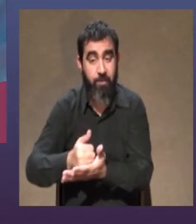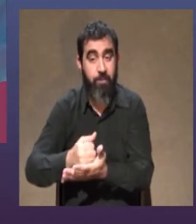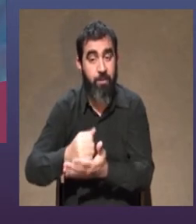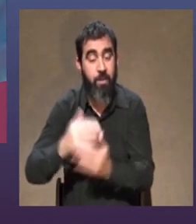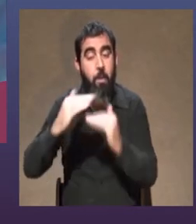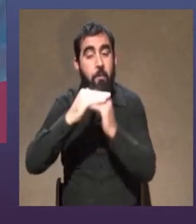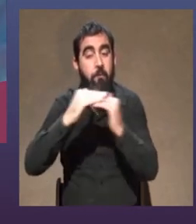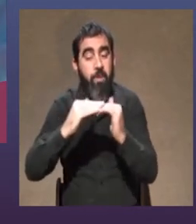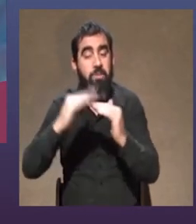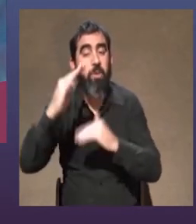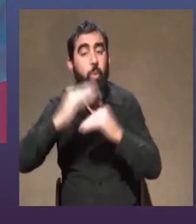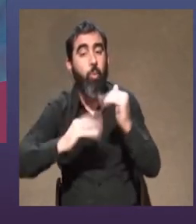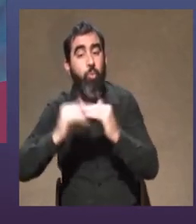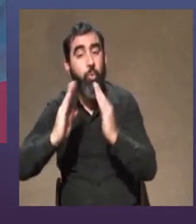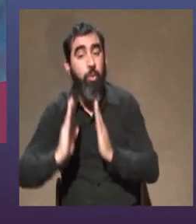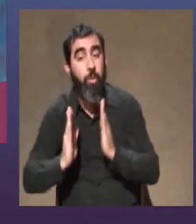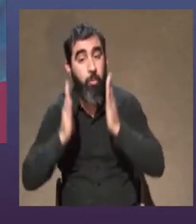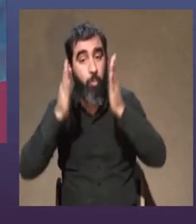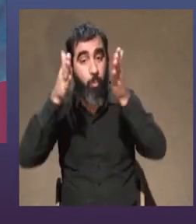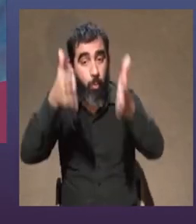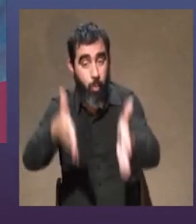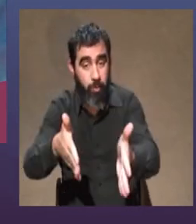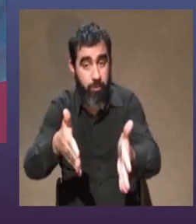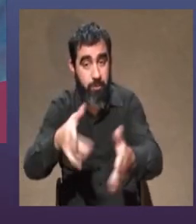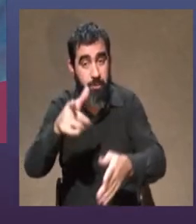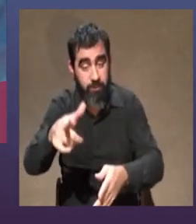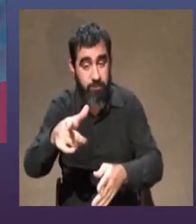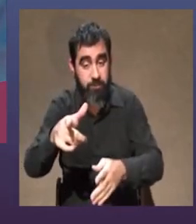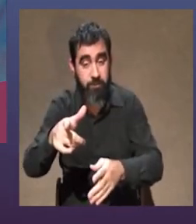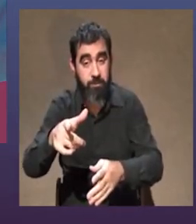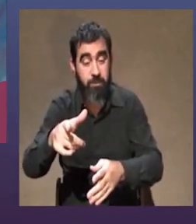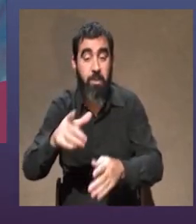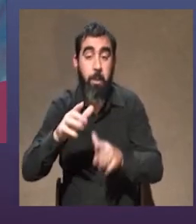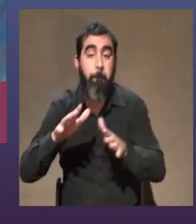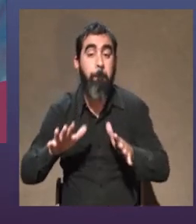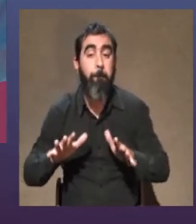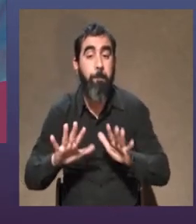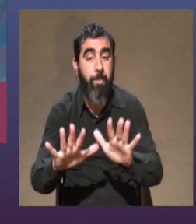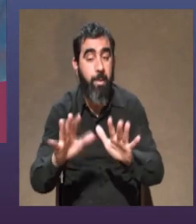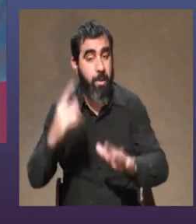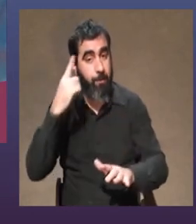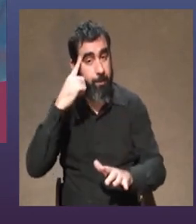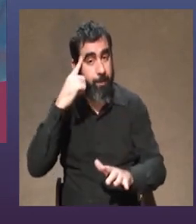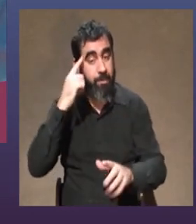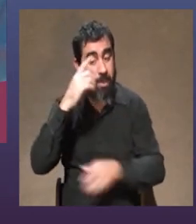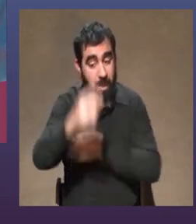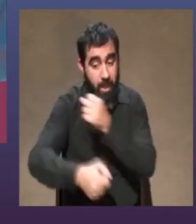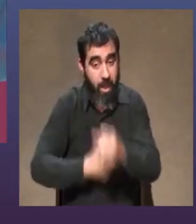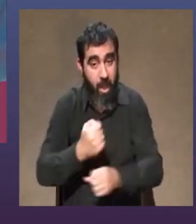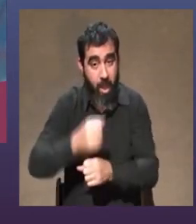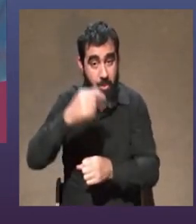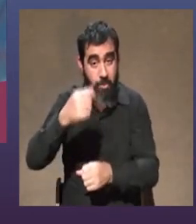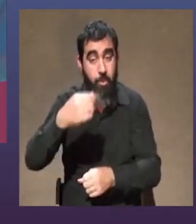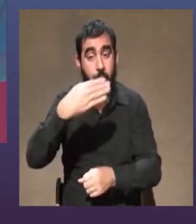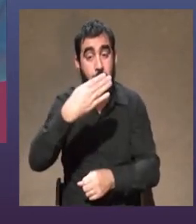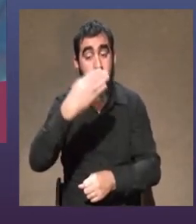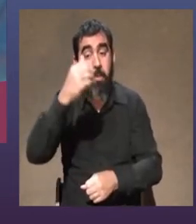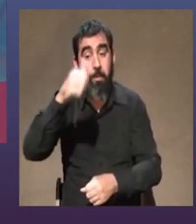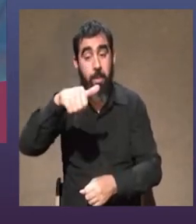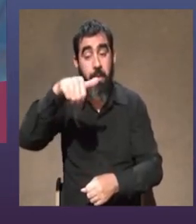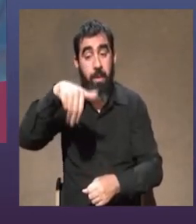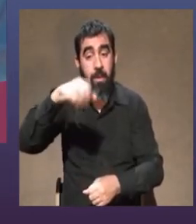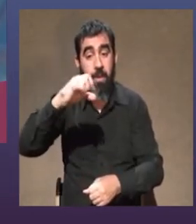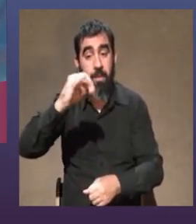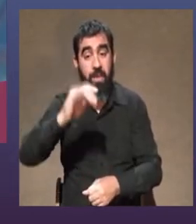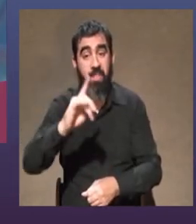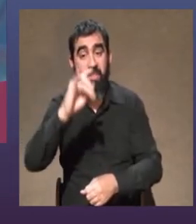construcción de puentes que es el espectáculo que se preparó pensando en el año de Mario Benedetti que seguramente lo vamos